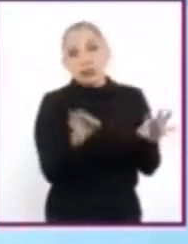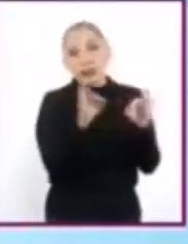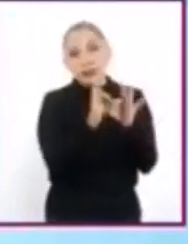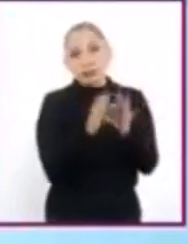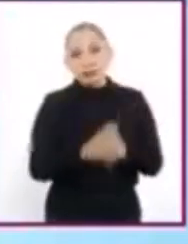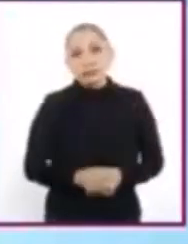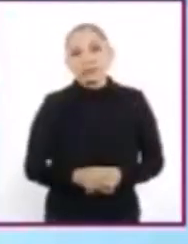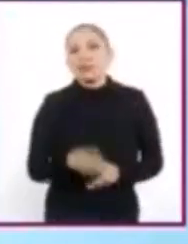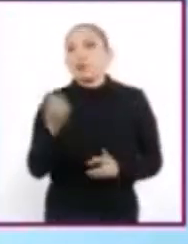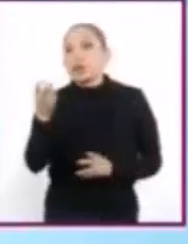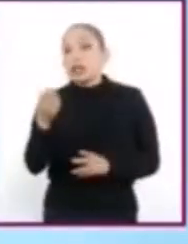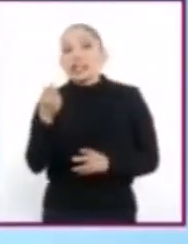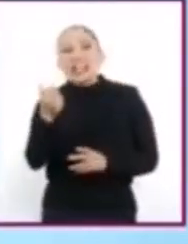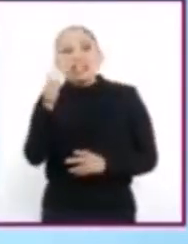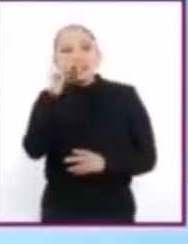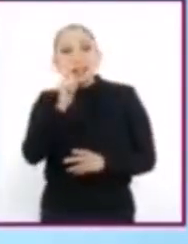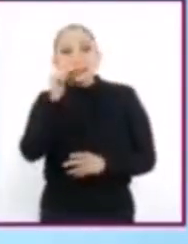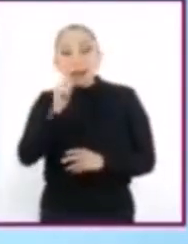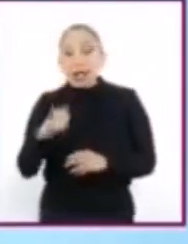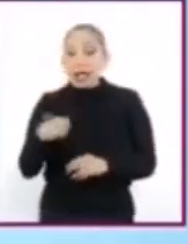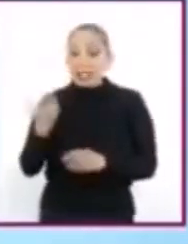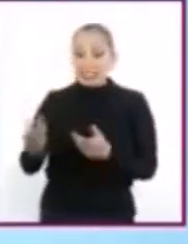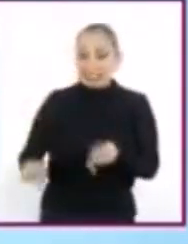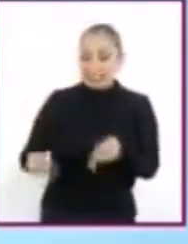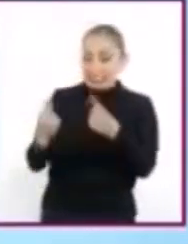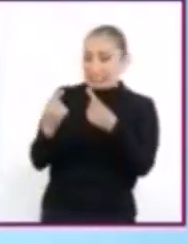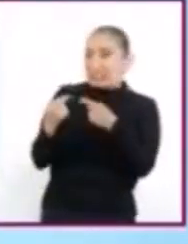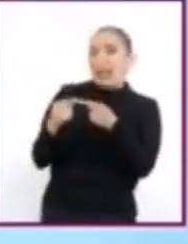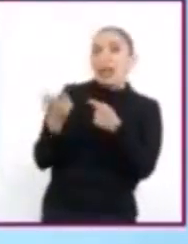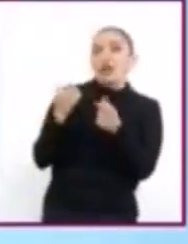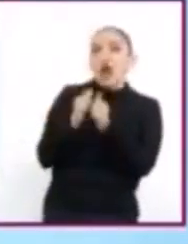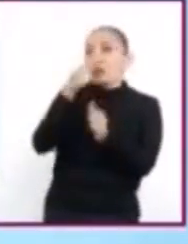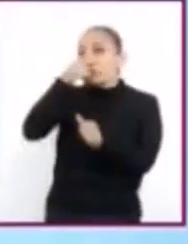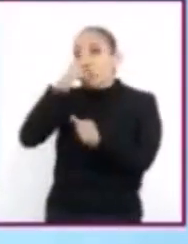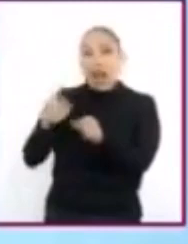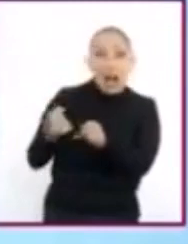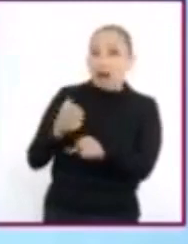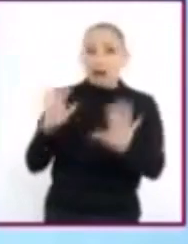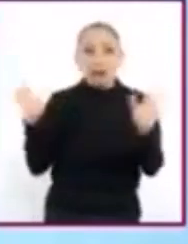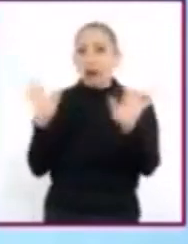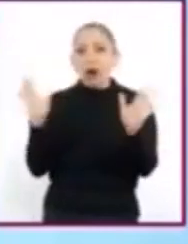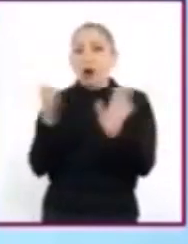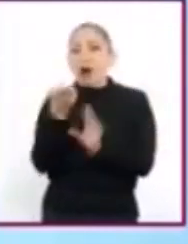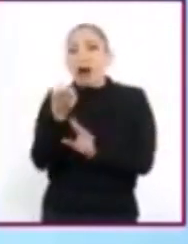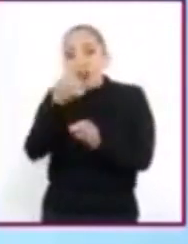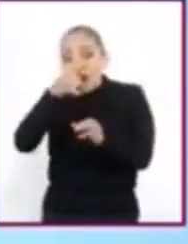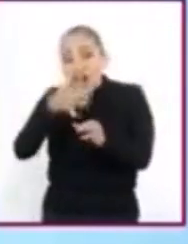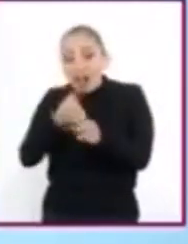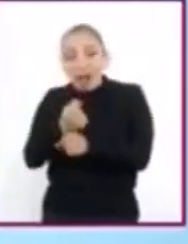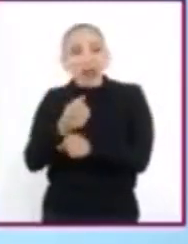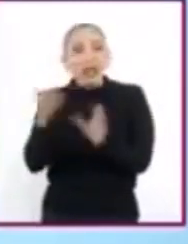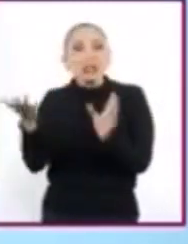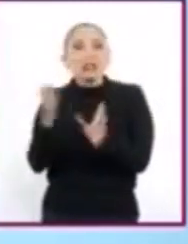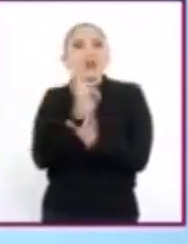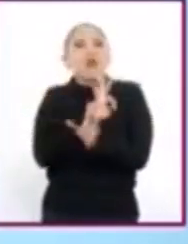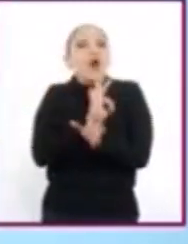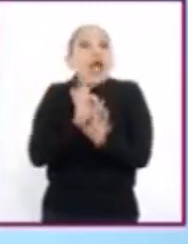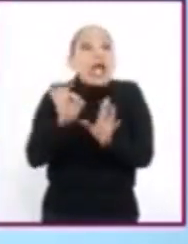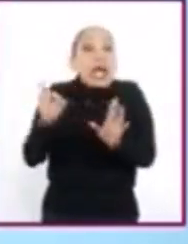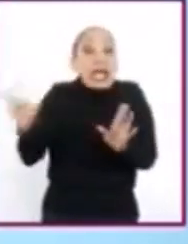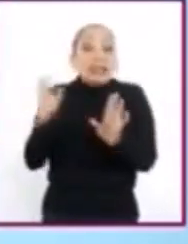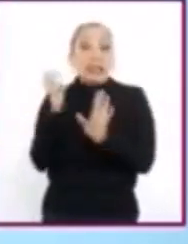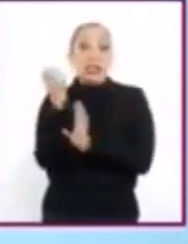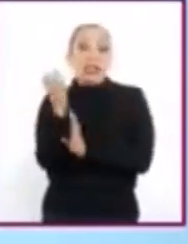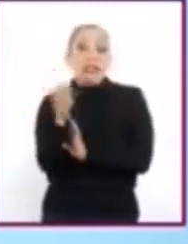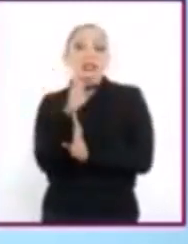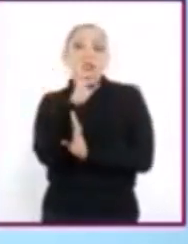general, tendemos a asociar el conflicto con la violencia. Pero esta última es sólo una de las formas posibles de responder